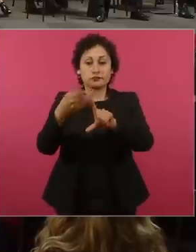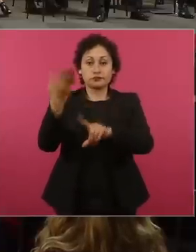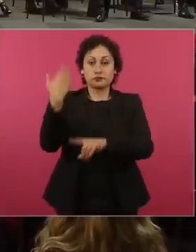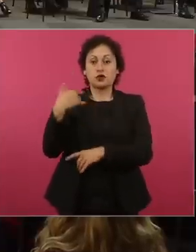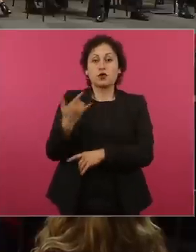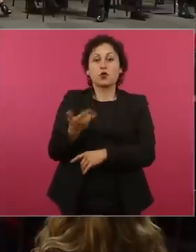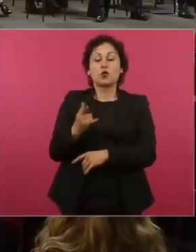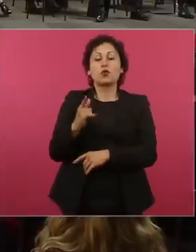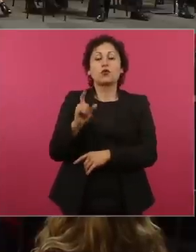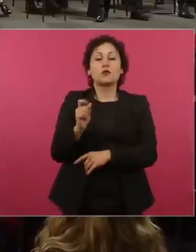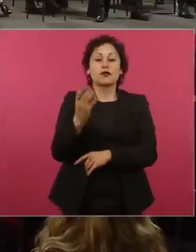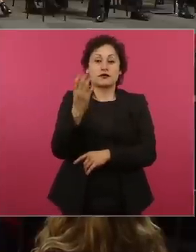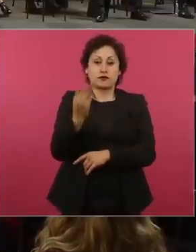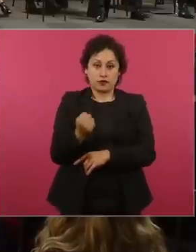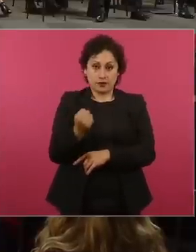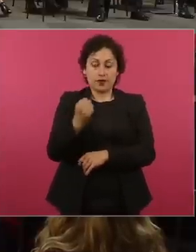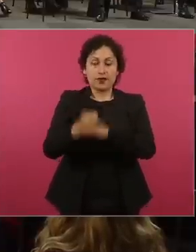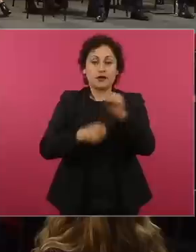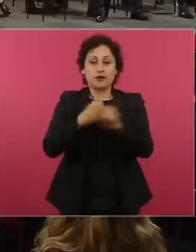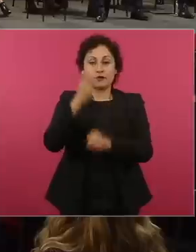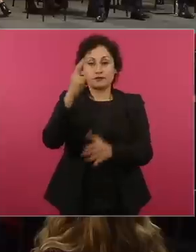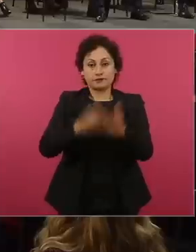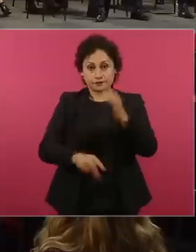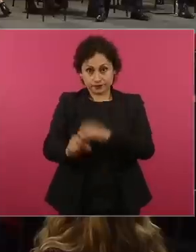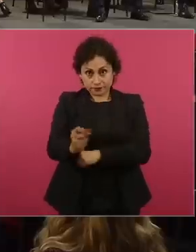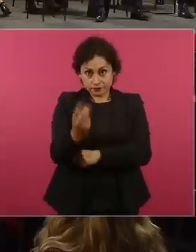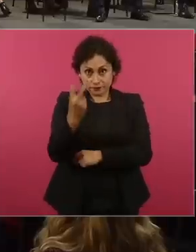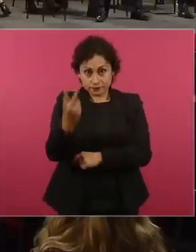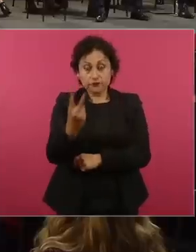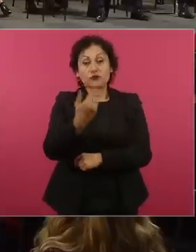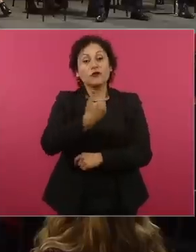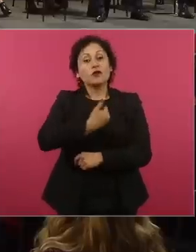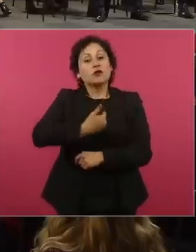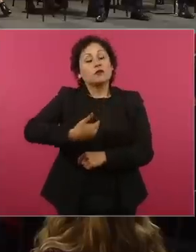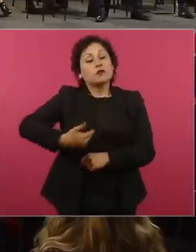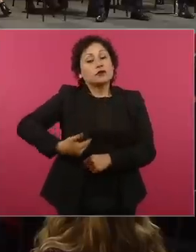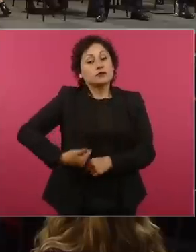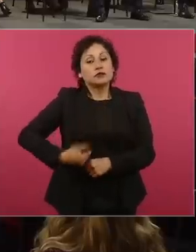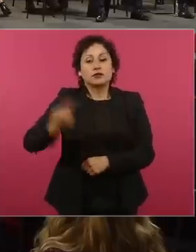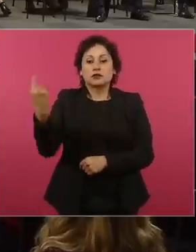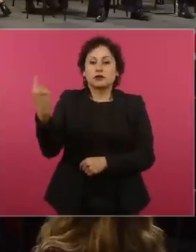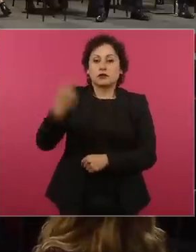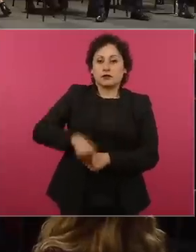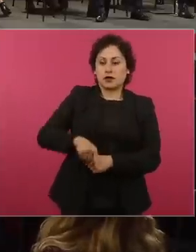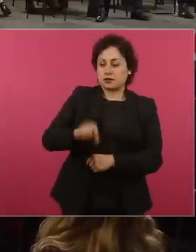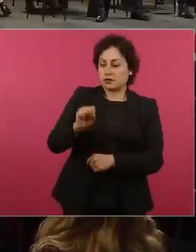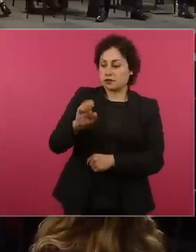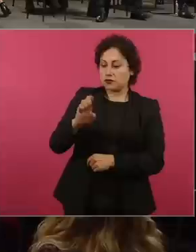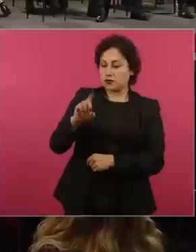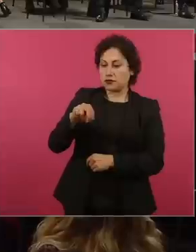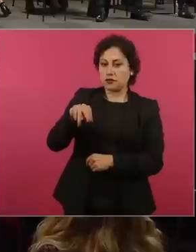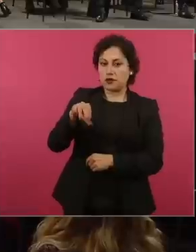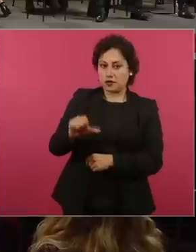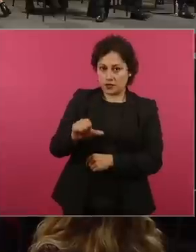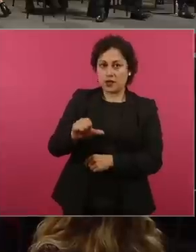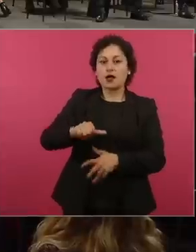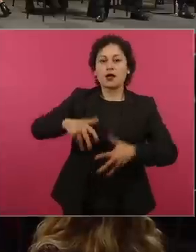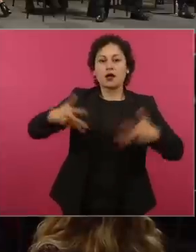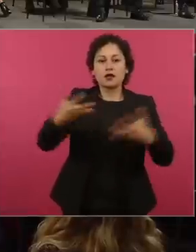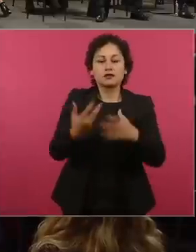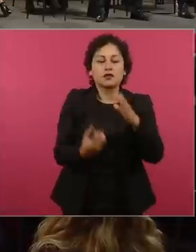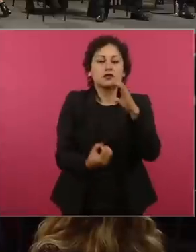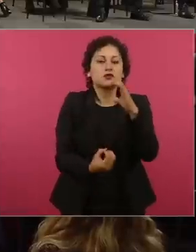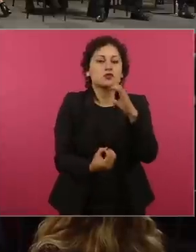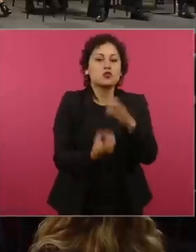2022, el señor presidente instruyó a la Secretaría de la Defensa Nacional de crear una aerolínea,